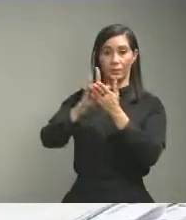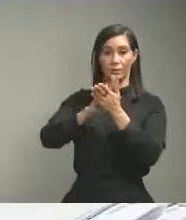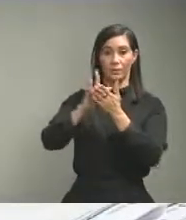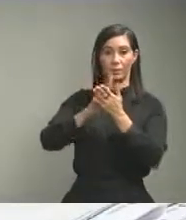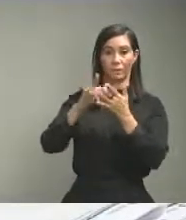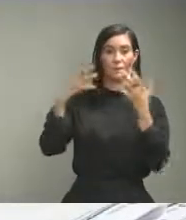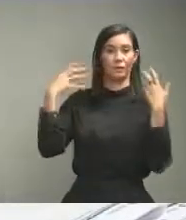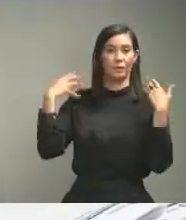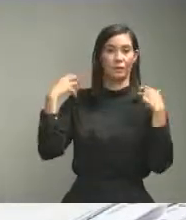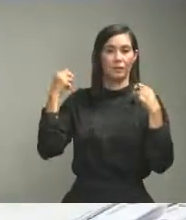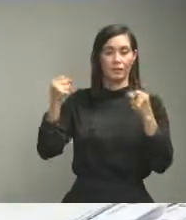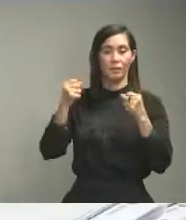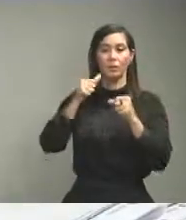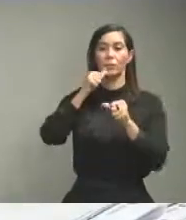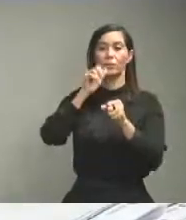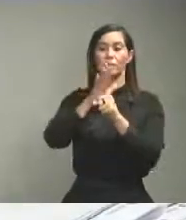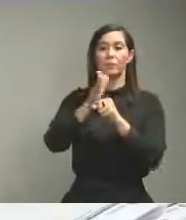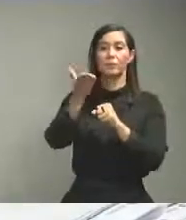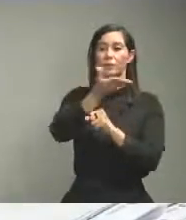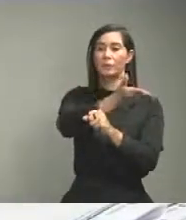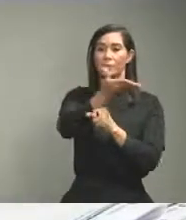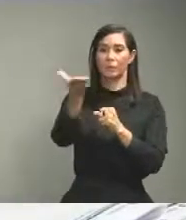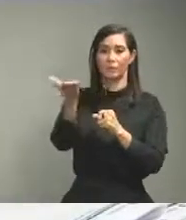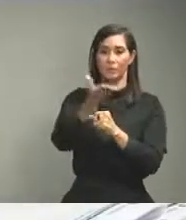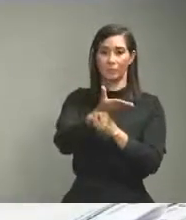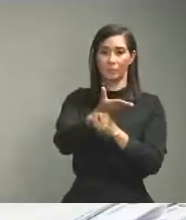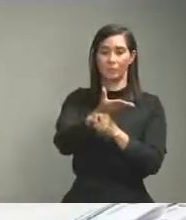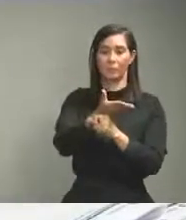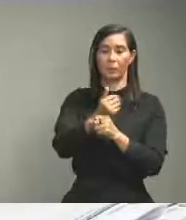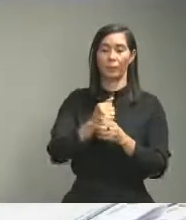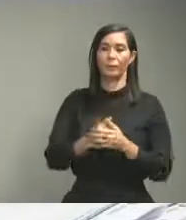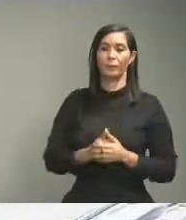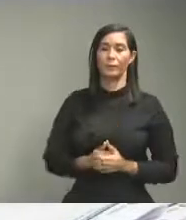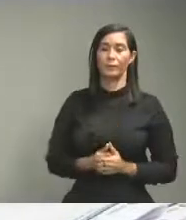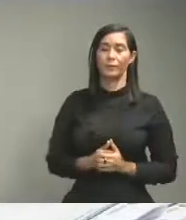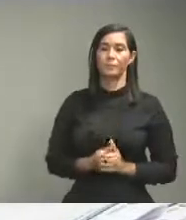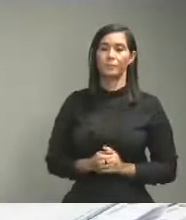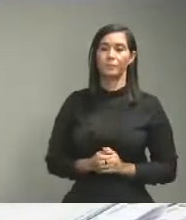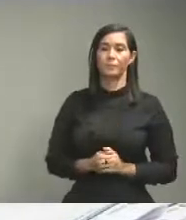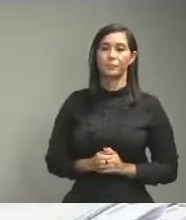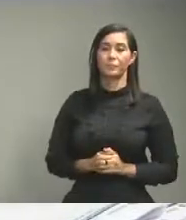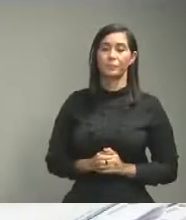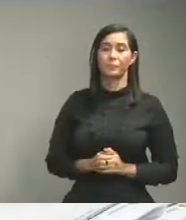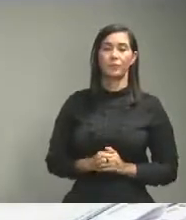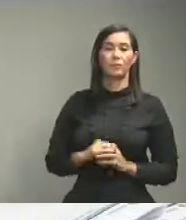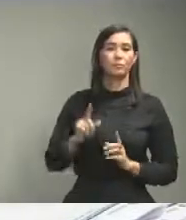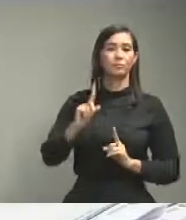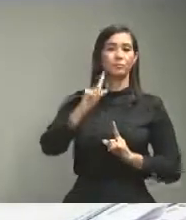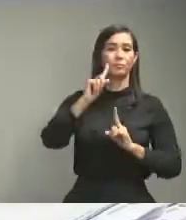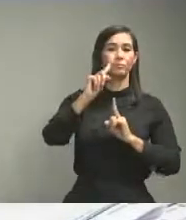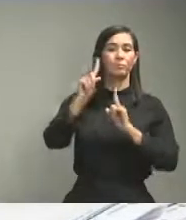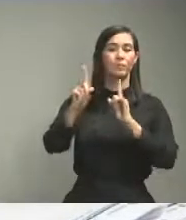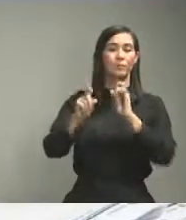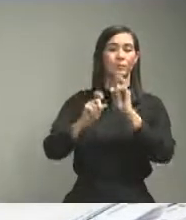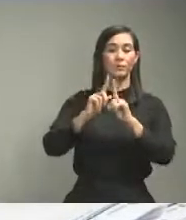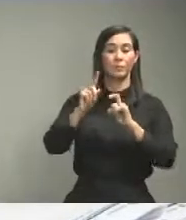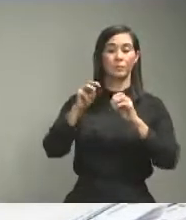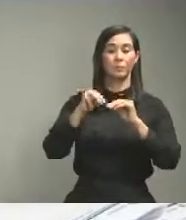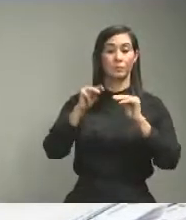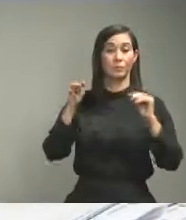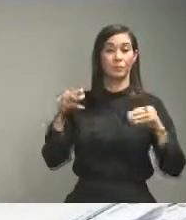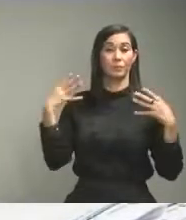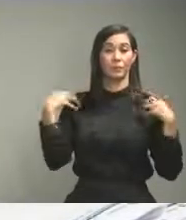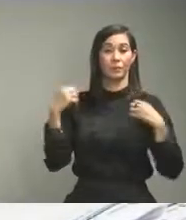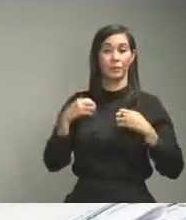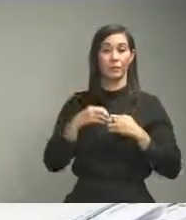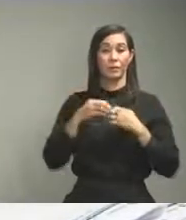bendiciones para todos ustedes con relación a su pregunta el ministerio de salud